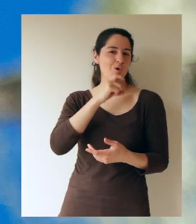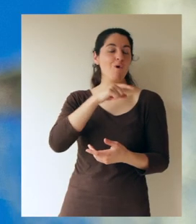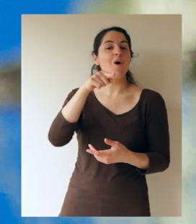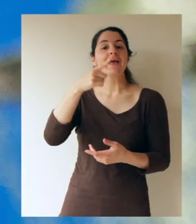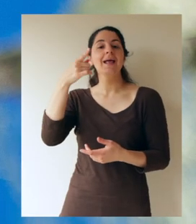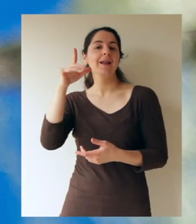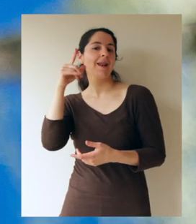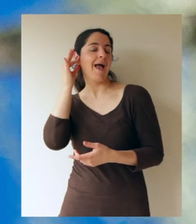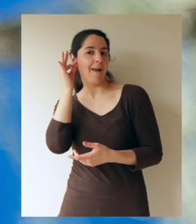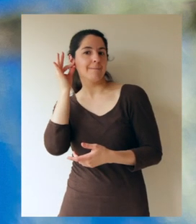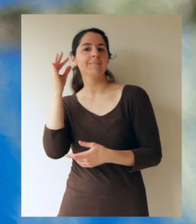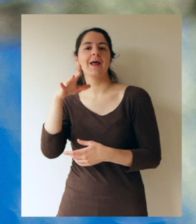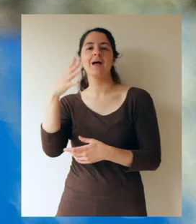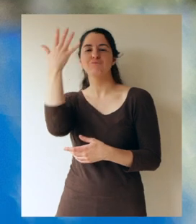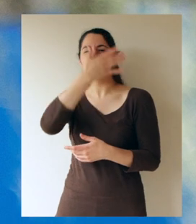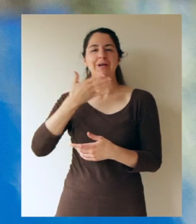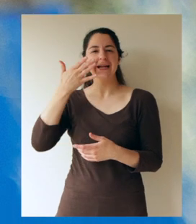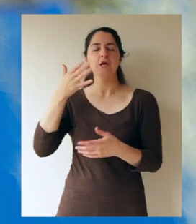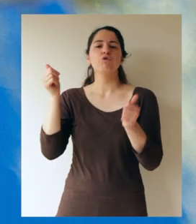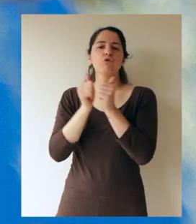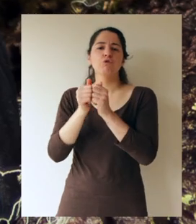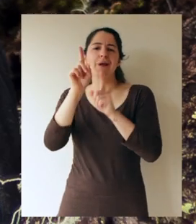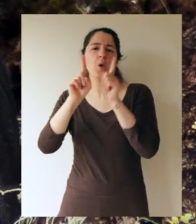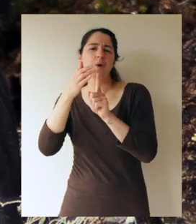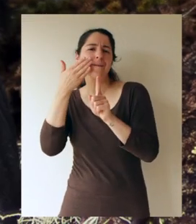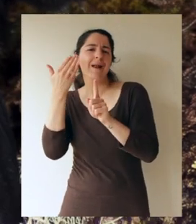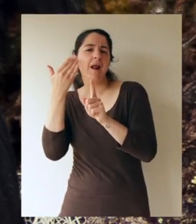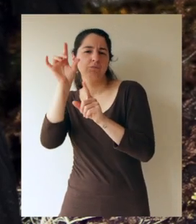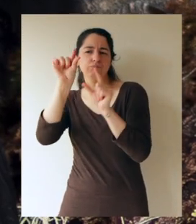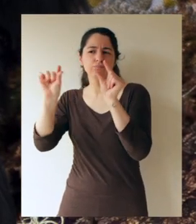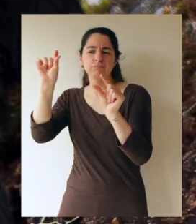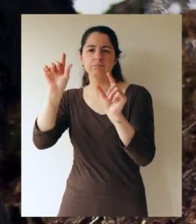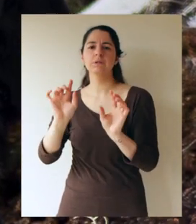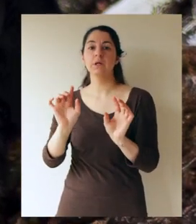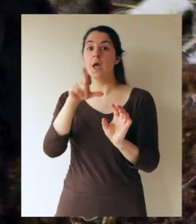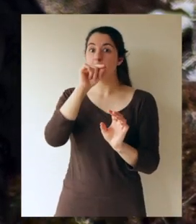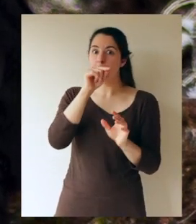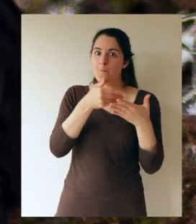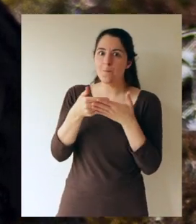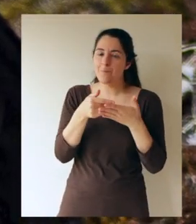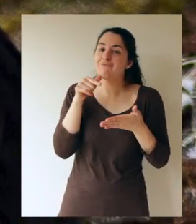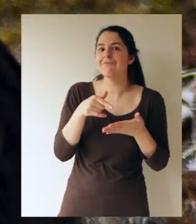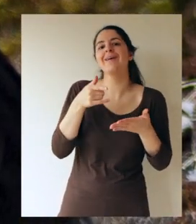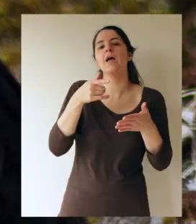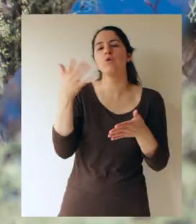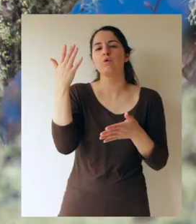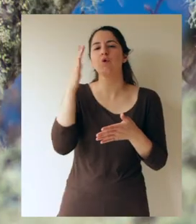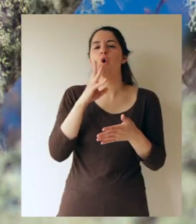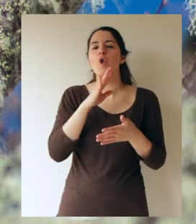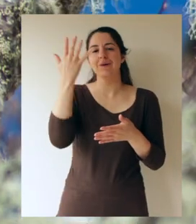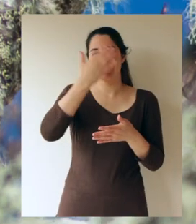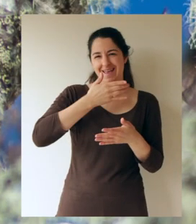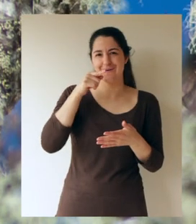por un color negro con unas manchitas blancas, ¿ya? Los ejemplares bebés, podríamos decir, tienen un color negro